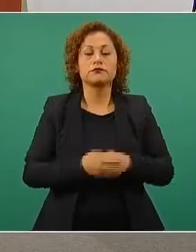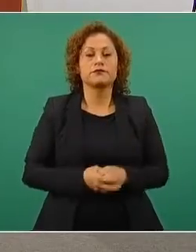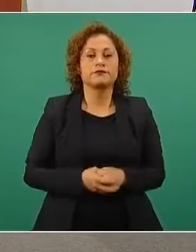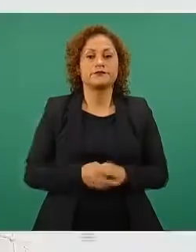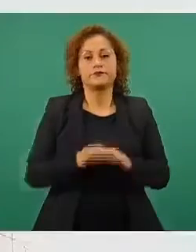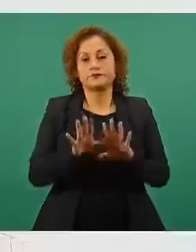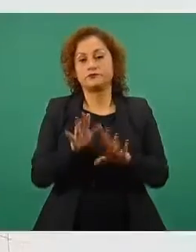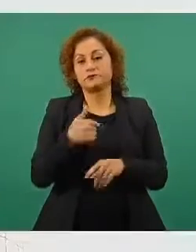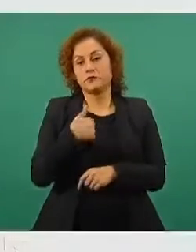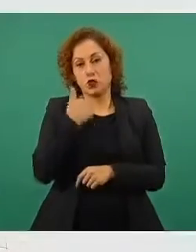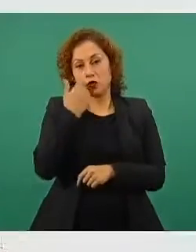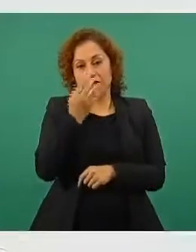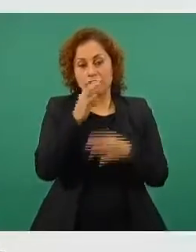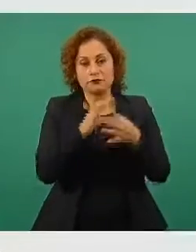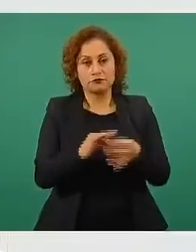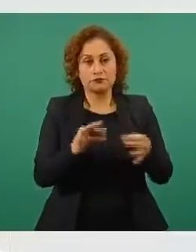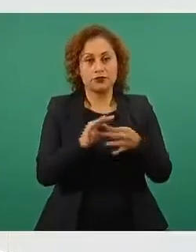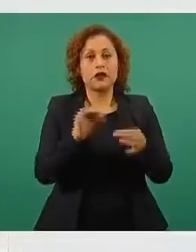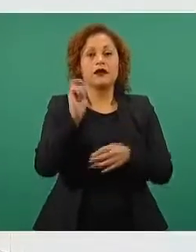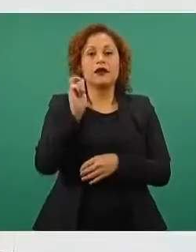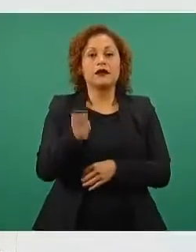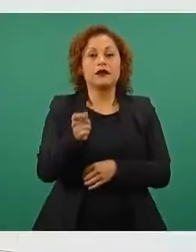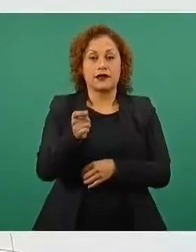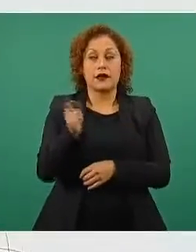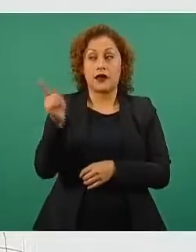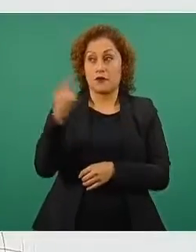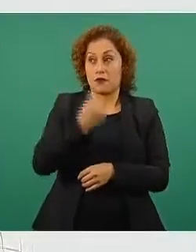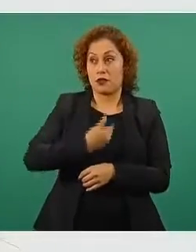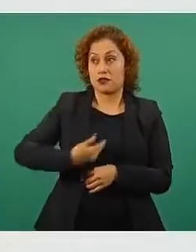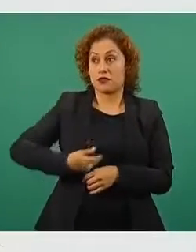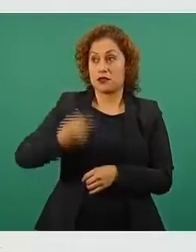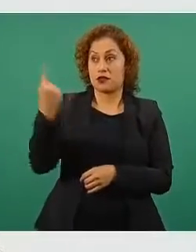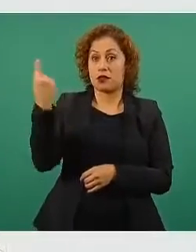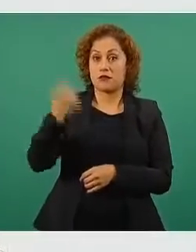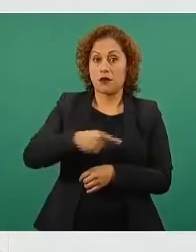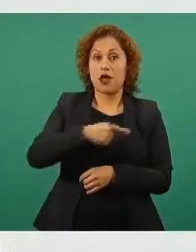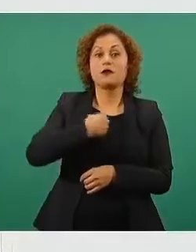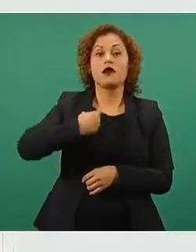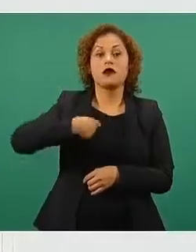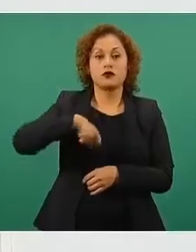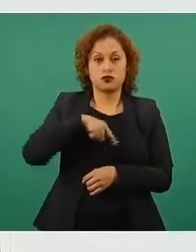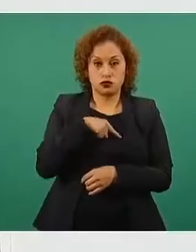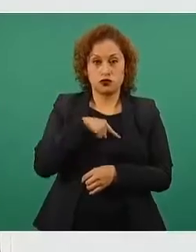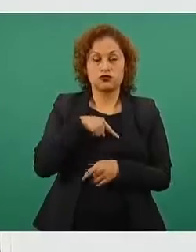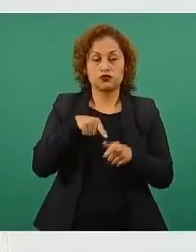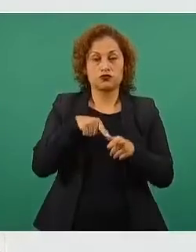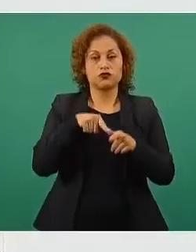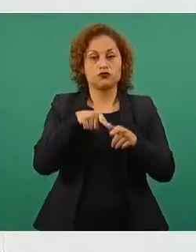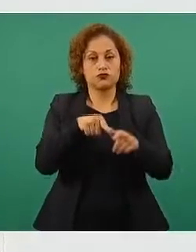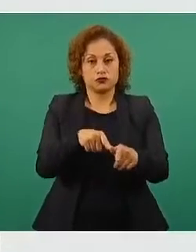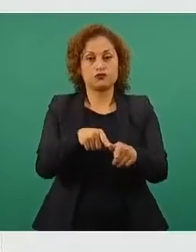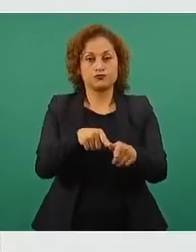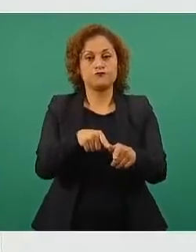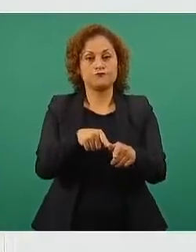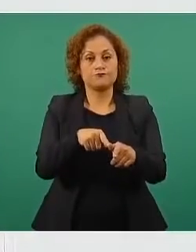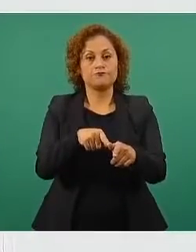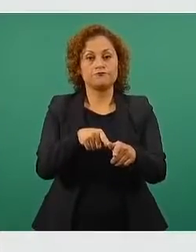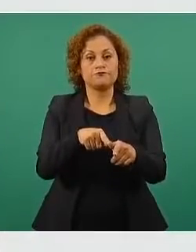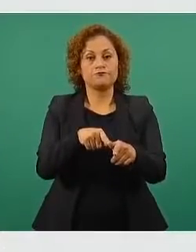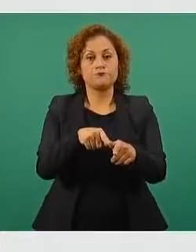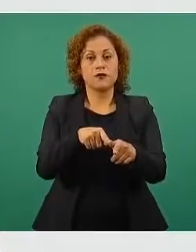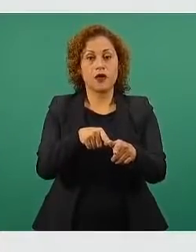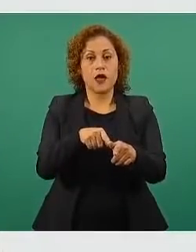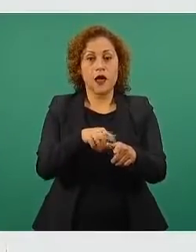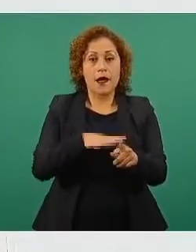tenemos la instrucción del señor presidente, del señor presidente de México, de proteger a quienes se